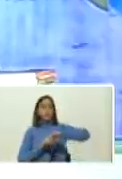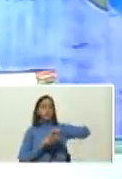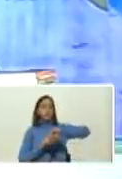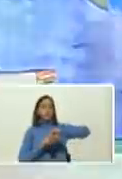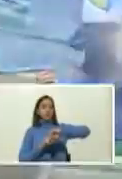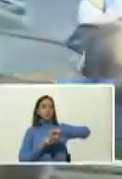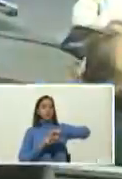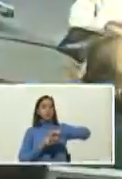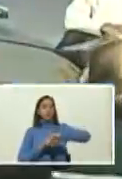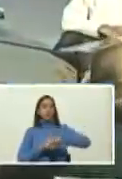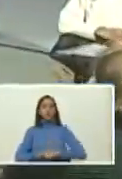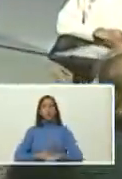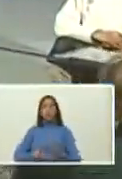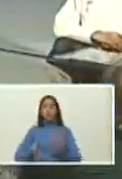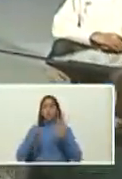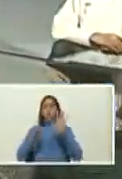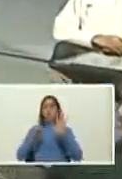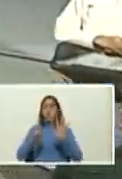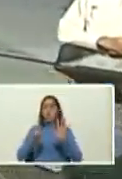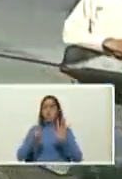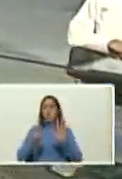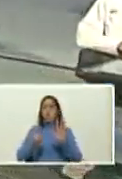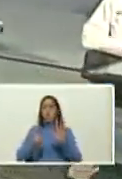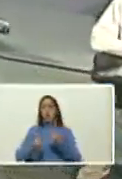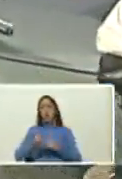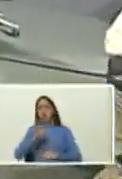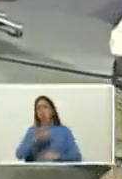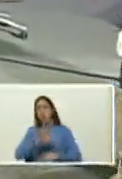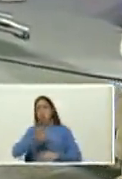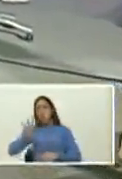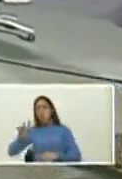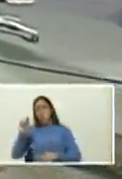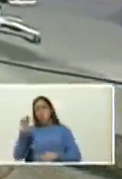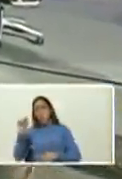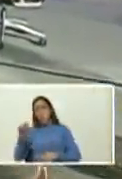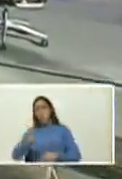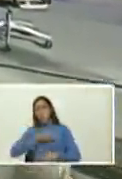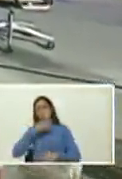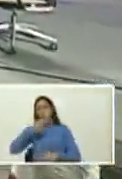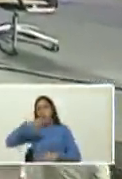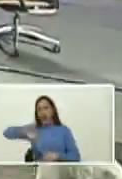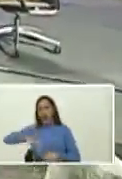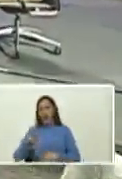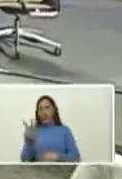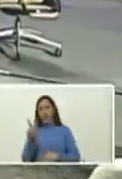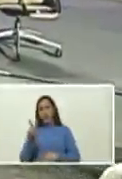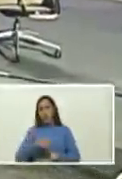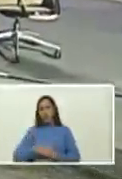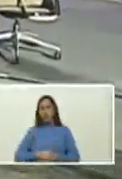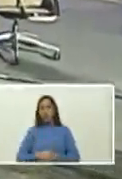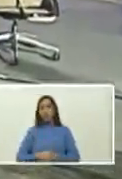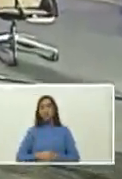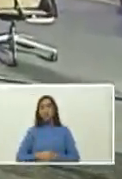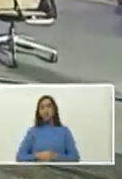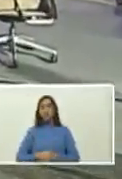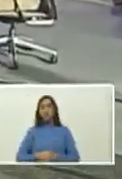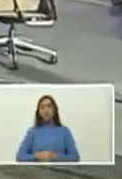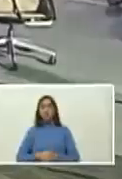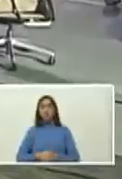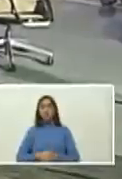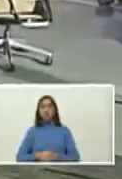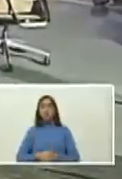las 6 y 54 minutos de la tarde de Venezuela las 4 y